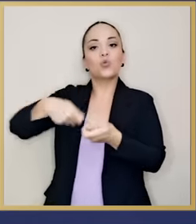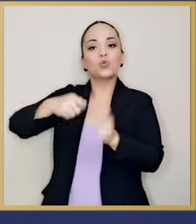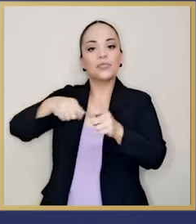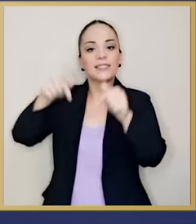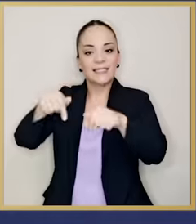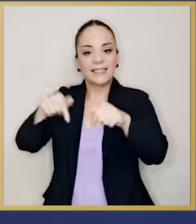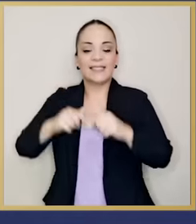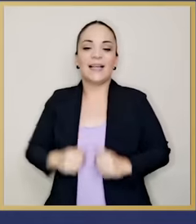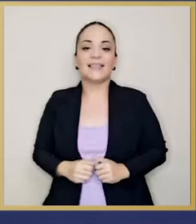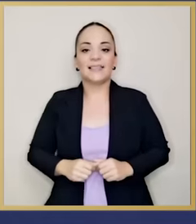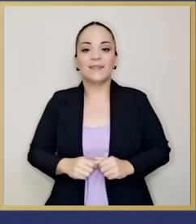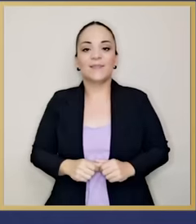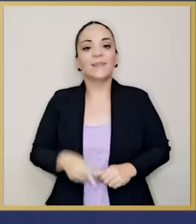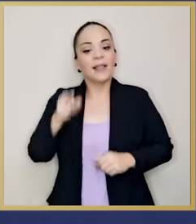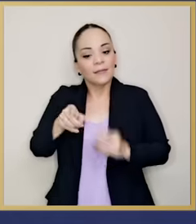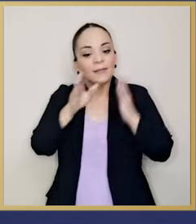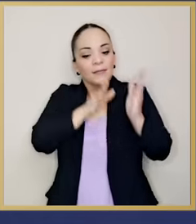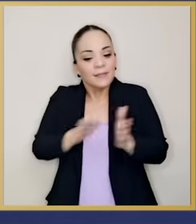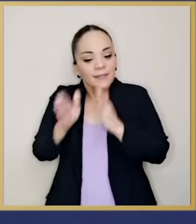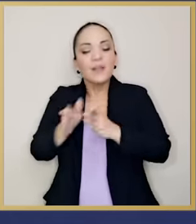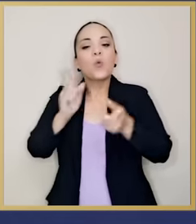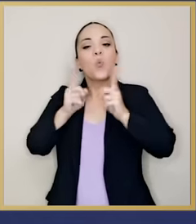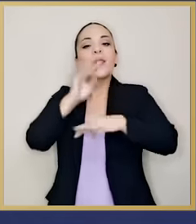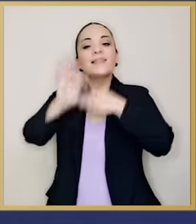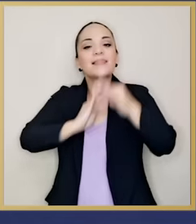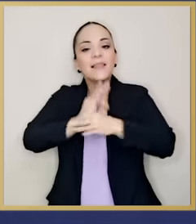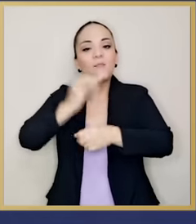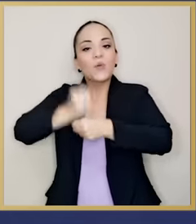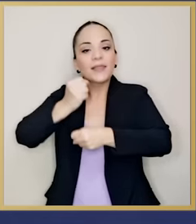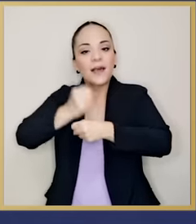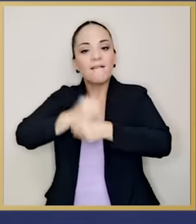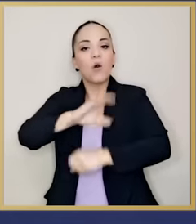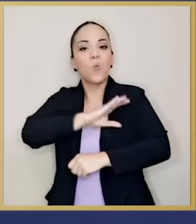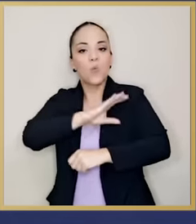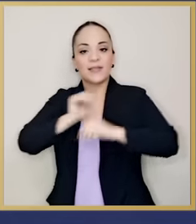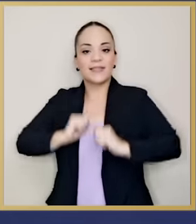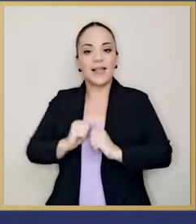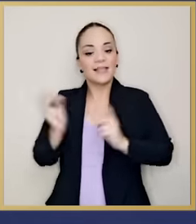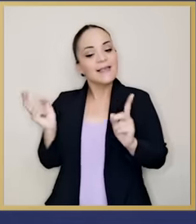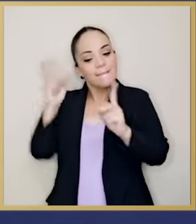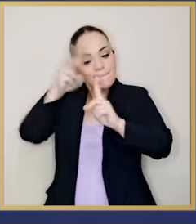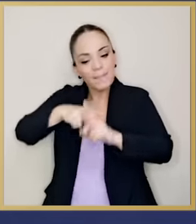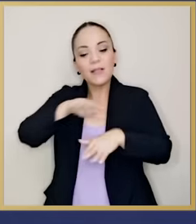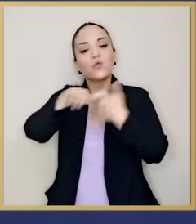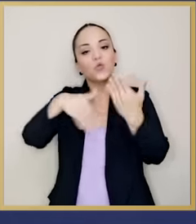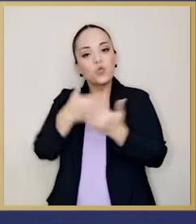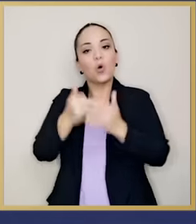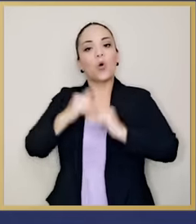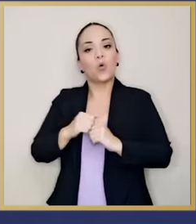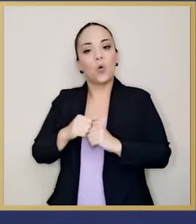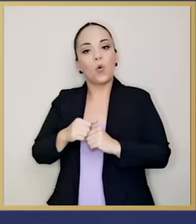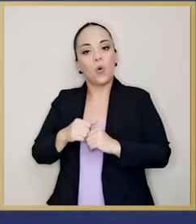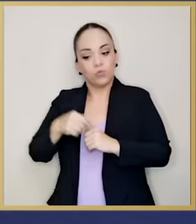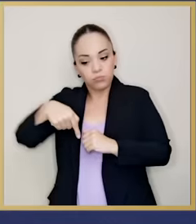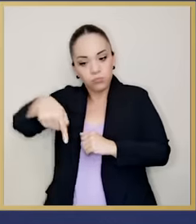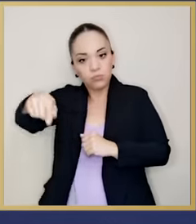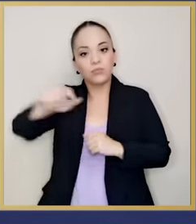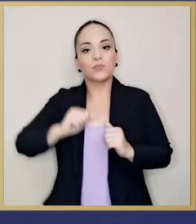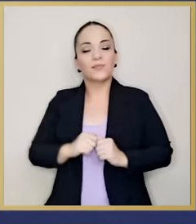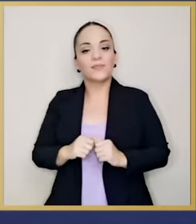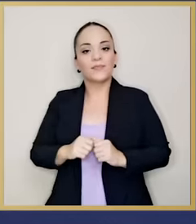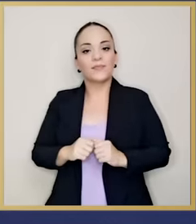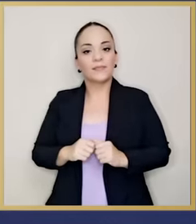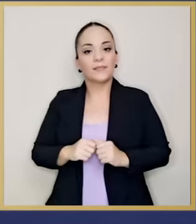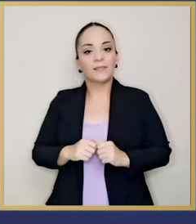Crucitas, justamente organizando el tipo de operaciones policiales que van a ser implementadas en las próximas horas,